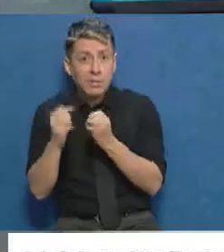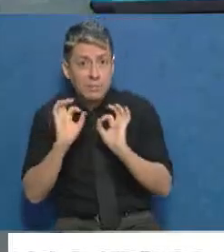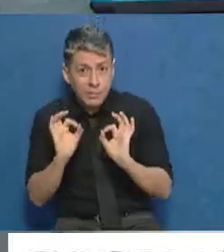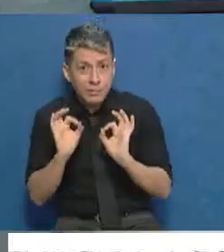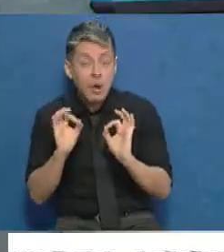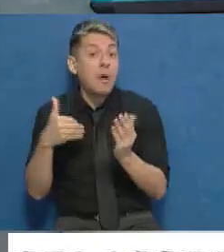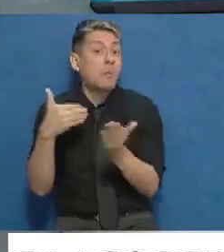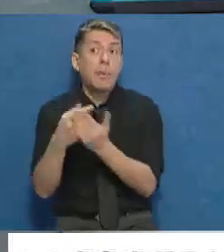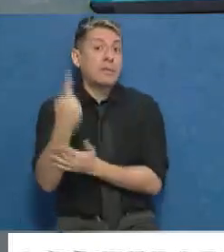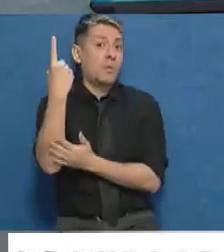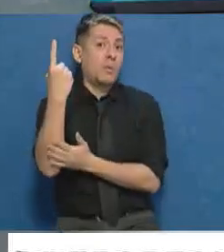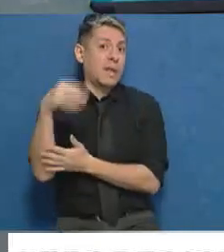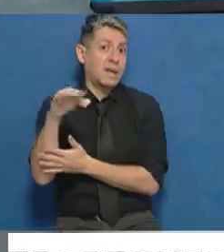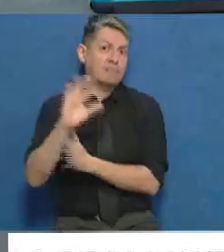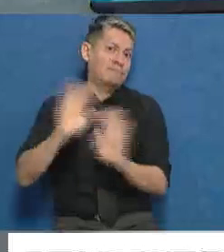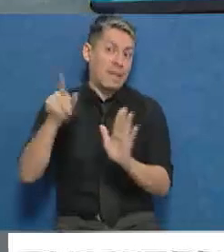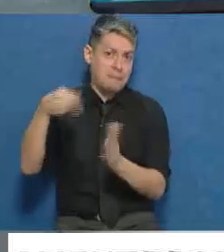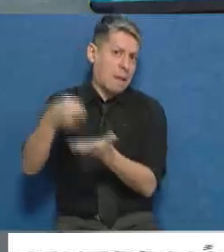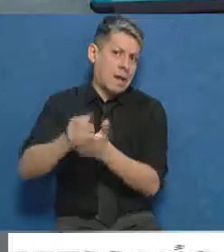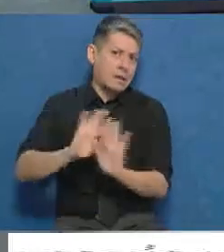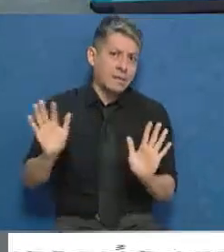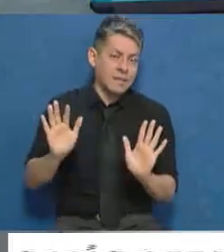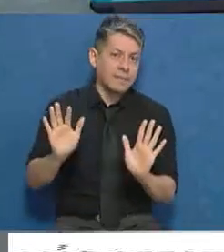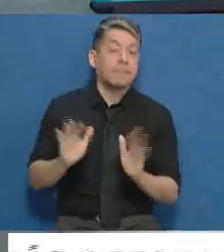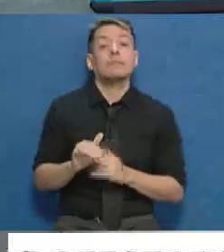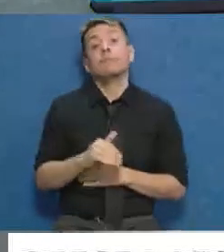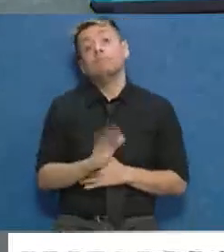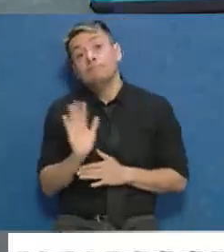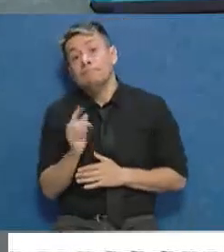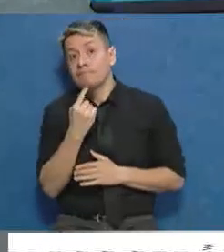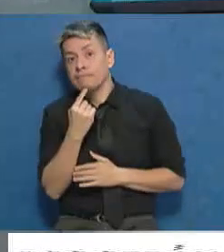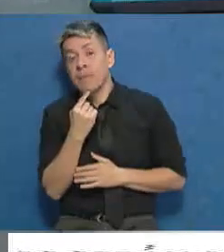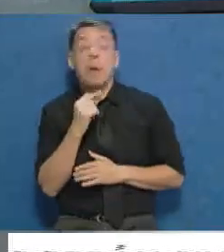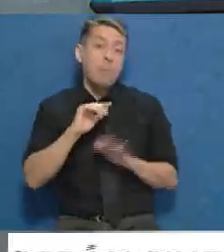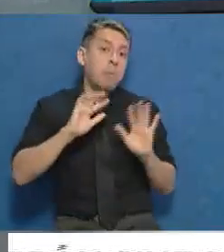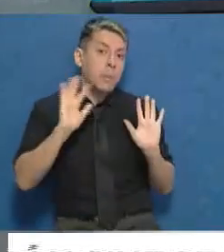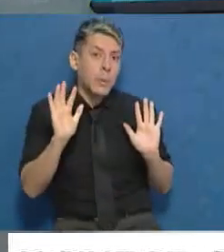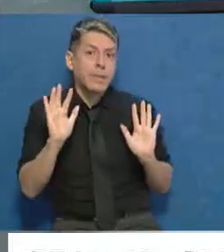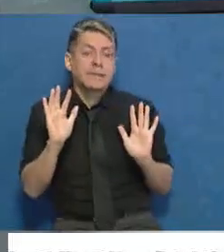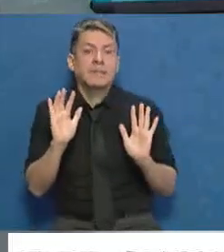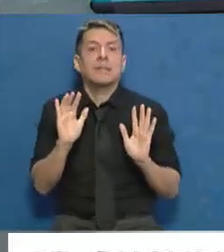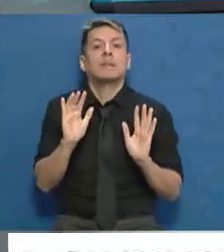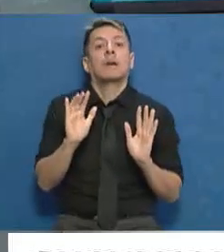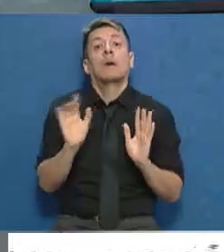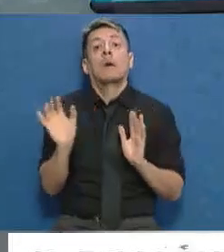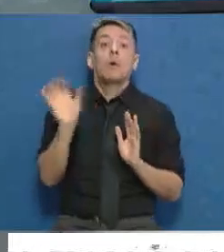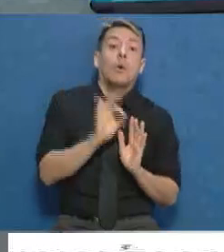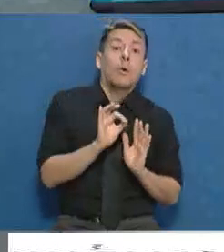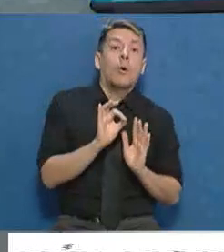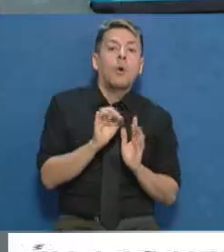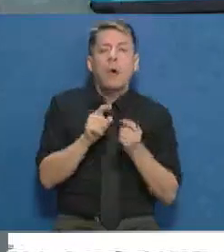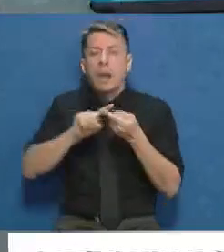se propone como un monto será el que se pague. Sí, además puede ser, como también puede haber obviamente una